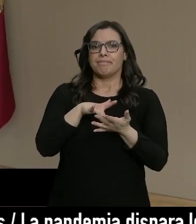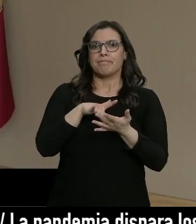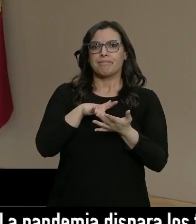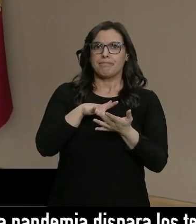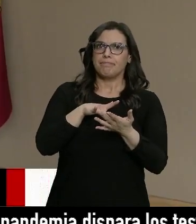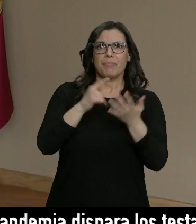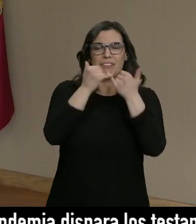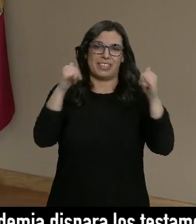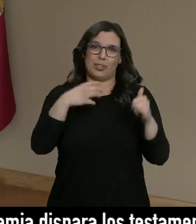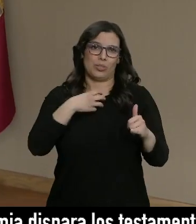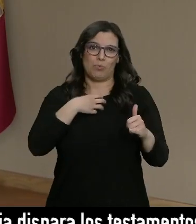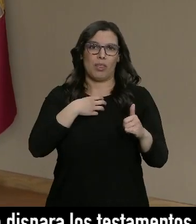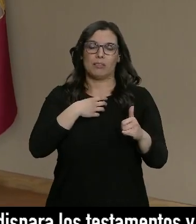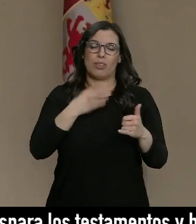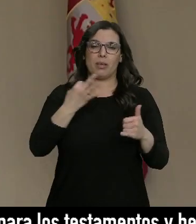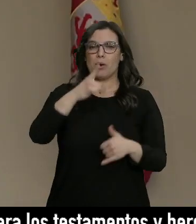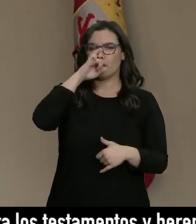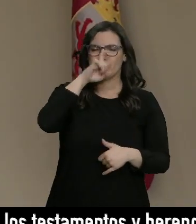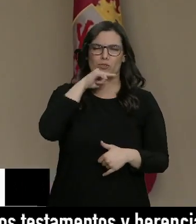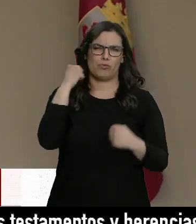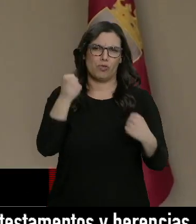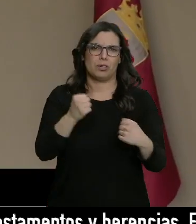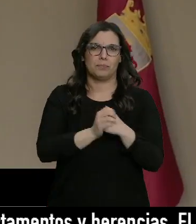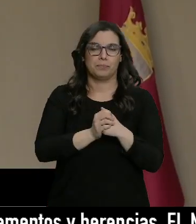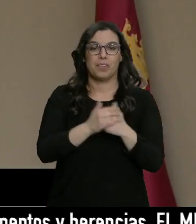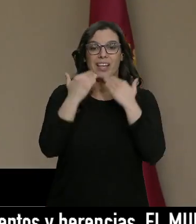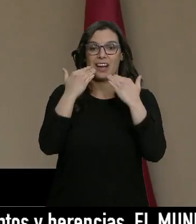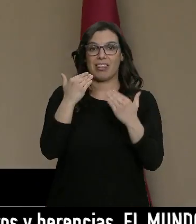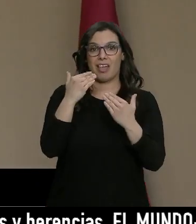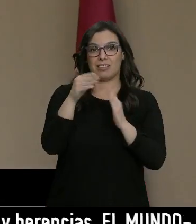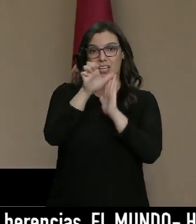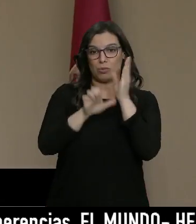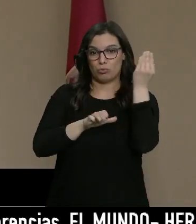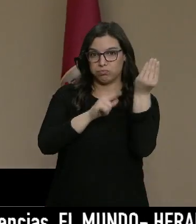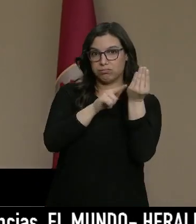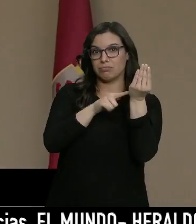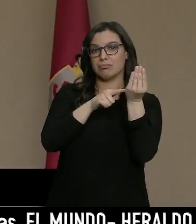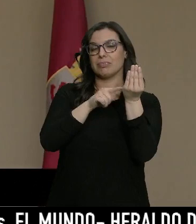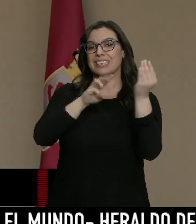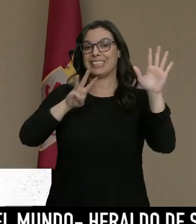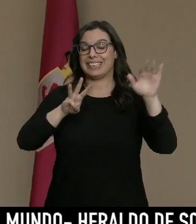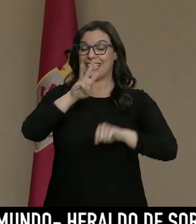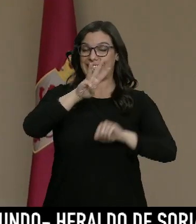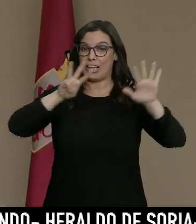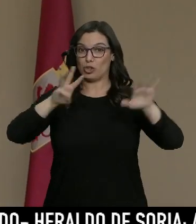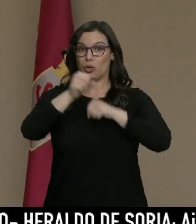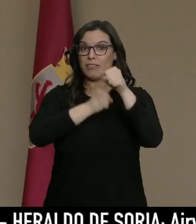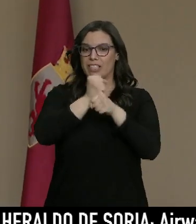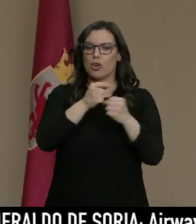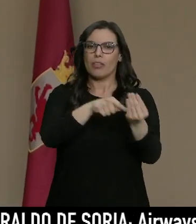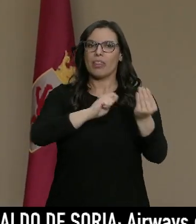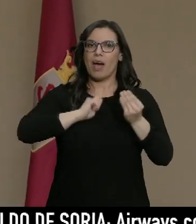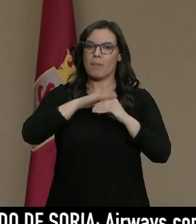poder celebrar poco. Es para acordarnos de tanto dolor. Gracias a esa herramienta que hoy cumple 38 años, podemos afrontar el futuro